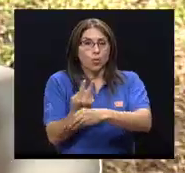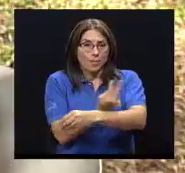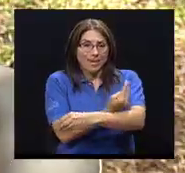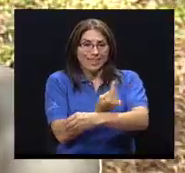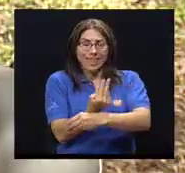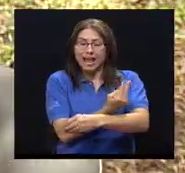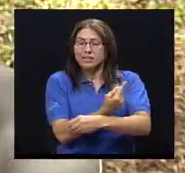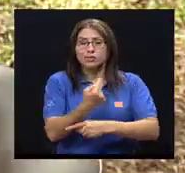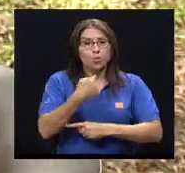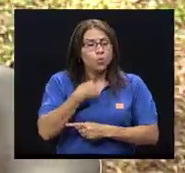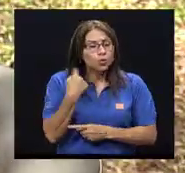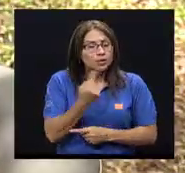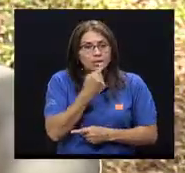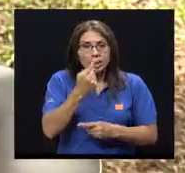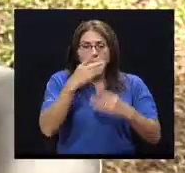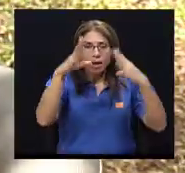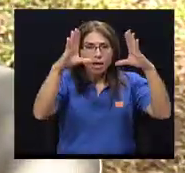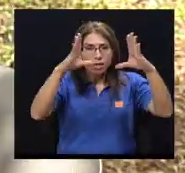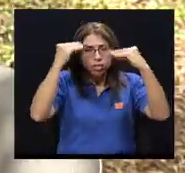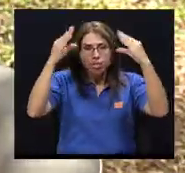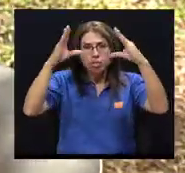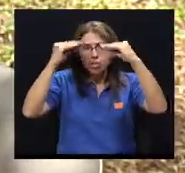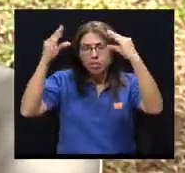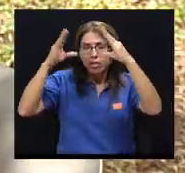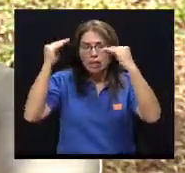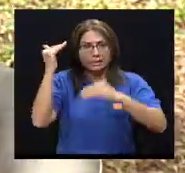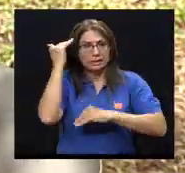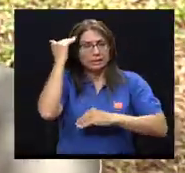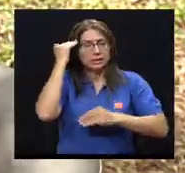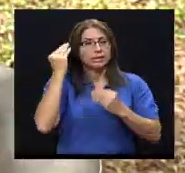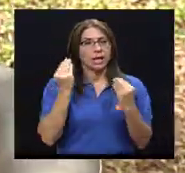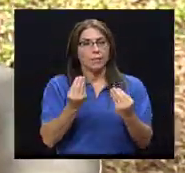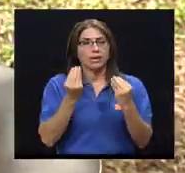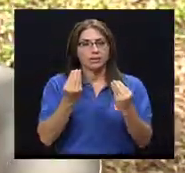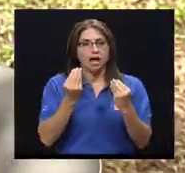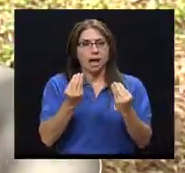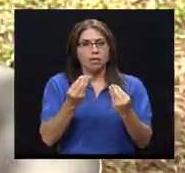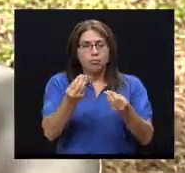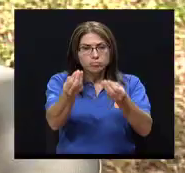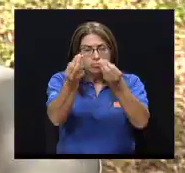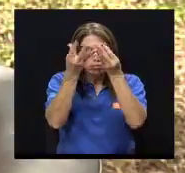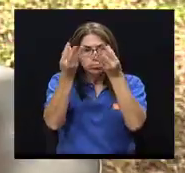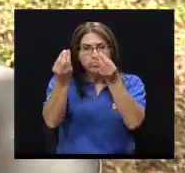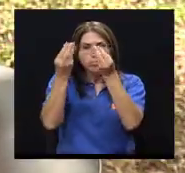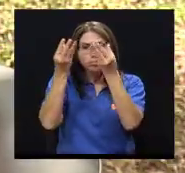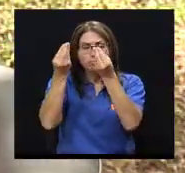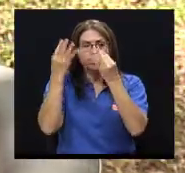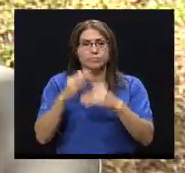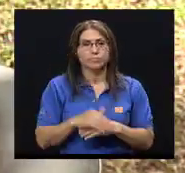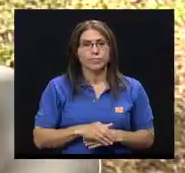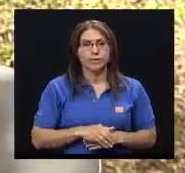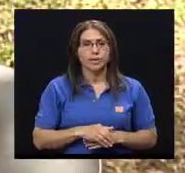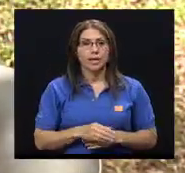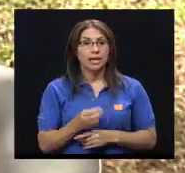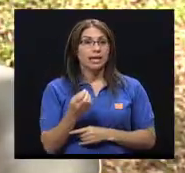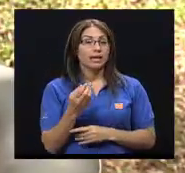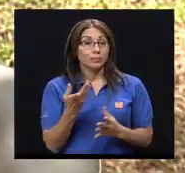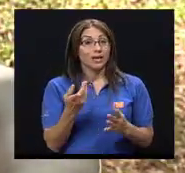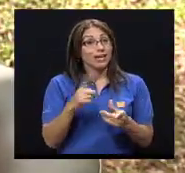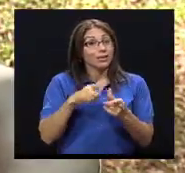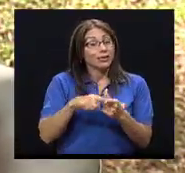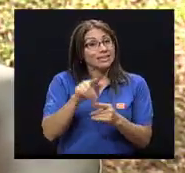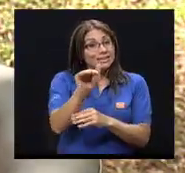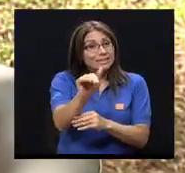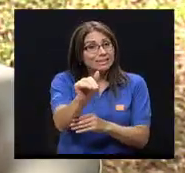personas que son demasiado conscientes de la alimentación. Entonces, por ende, se informan de más. Cuidar de no informarse tanto,